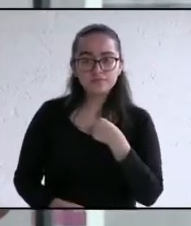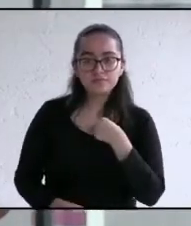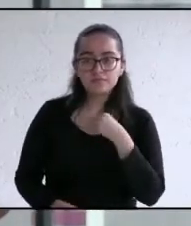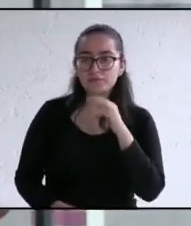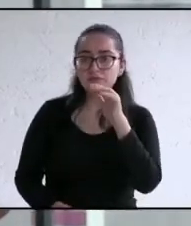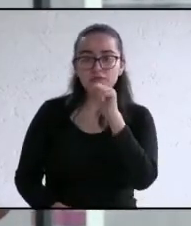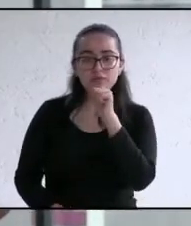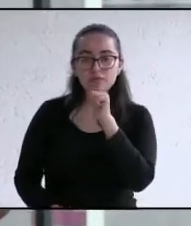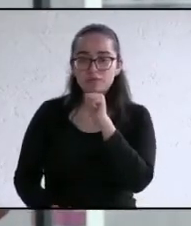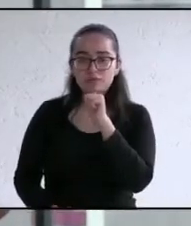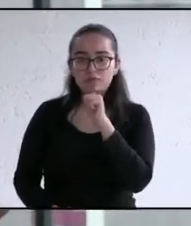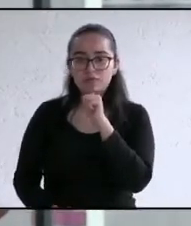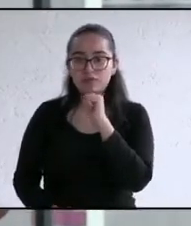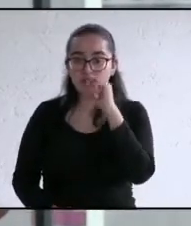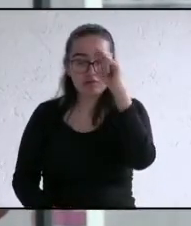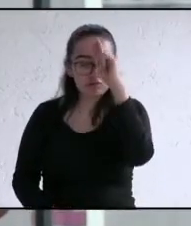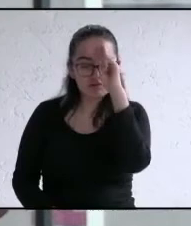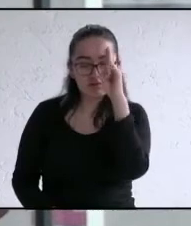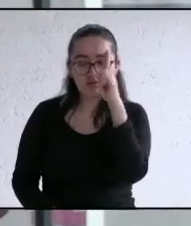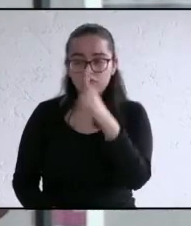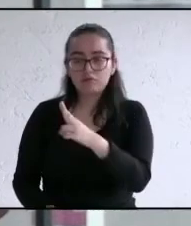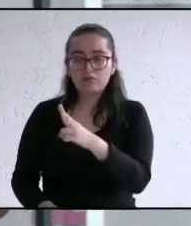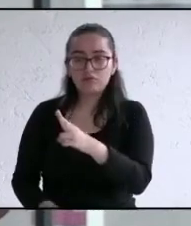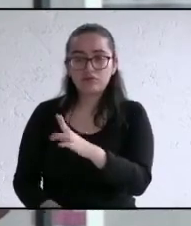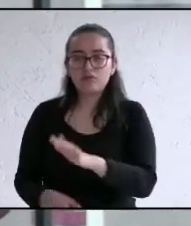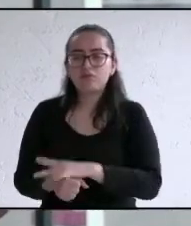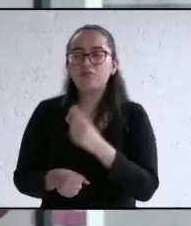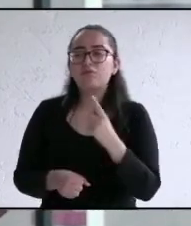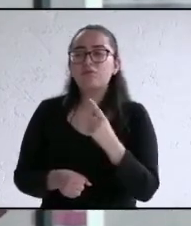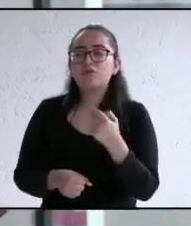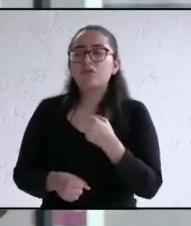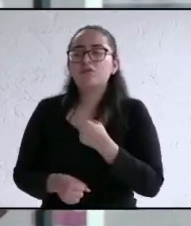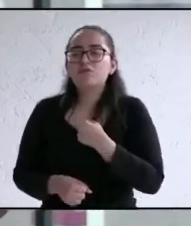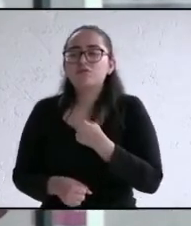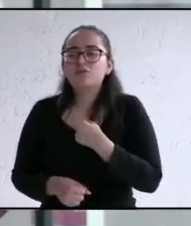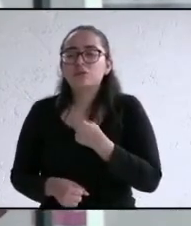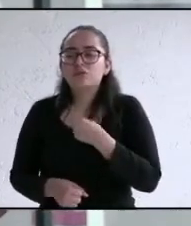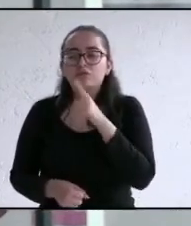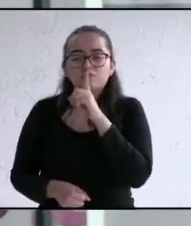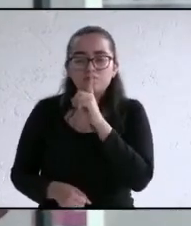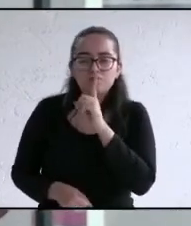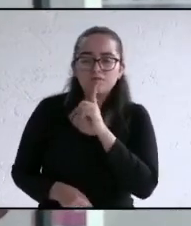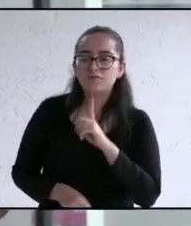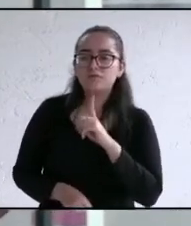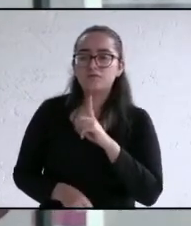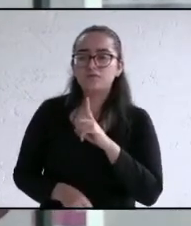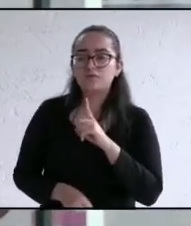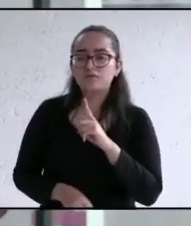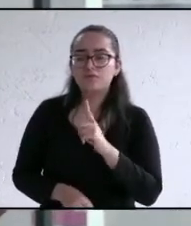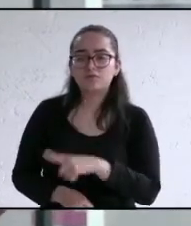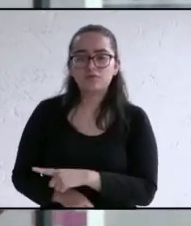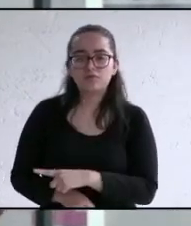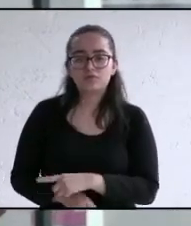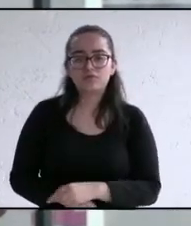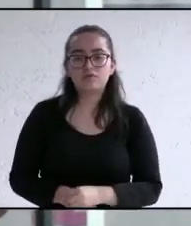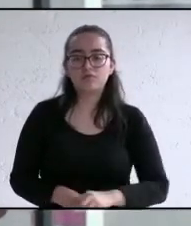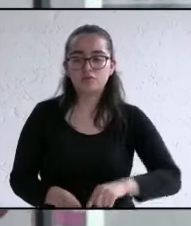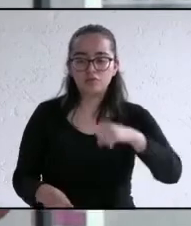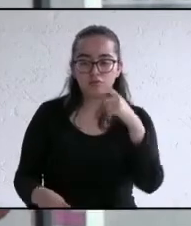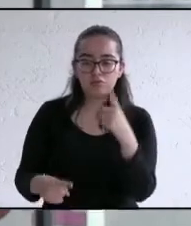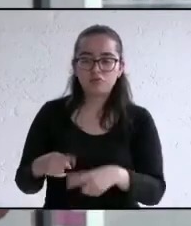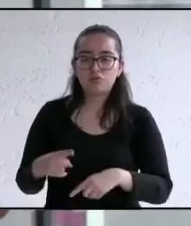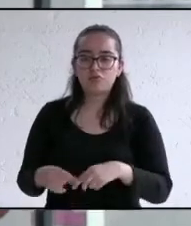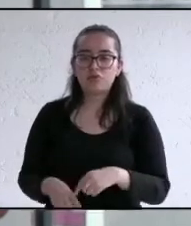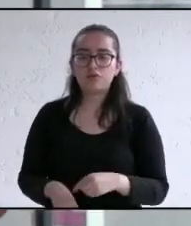estar prohibiendo nada porque nosotros venimos del pecado original que es la provisión por eso les pido